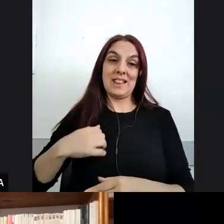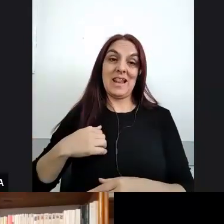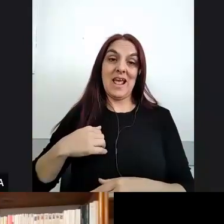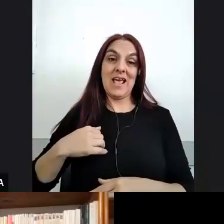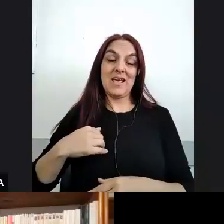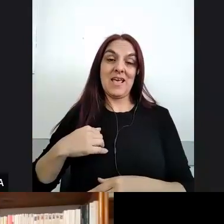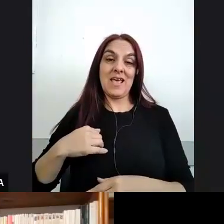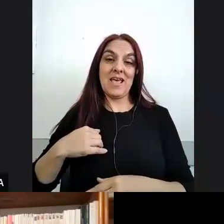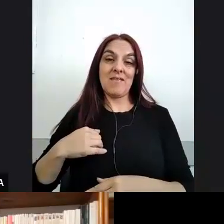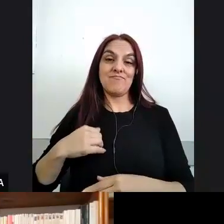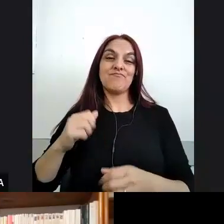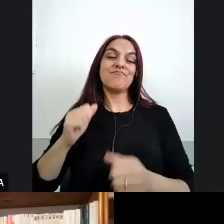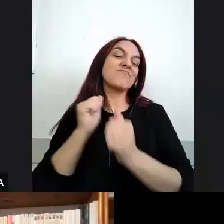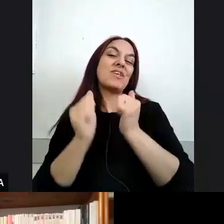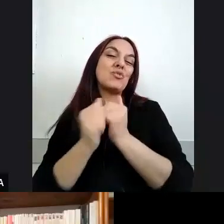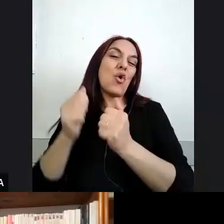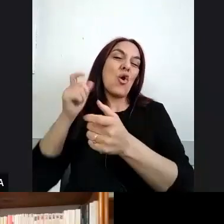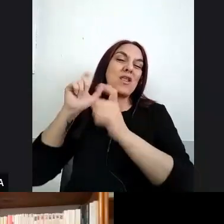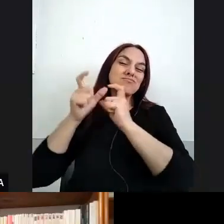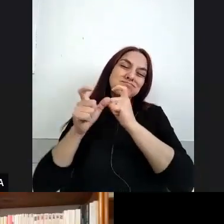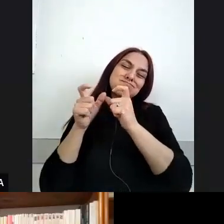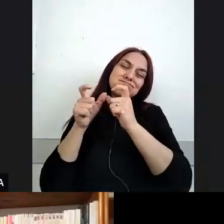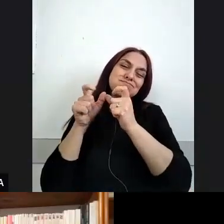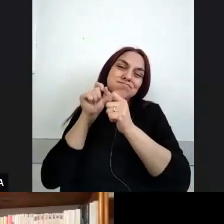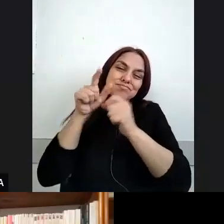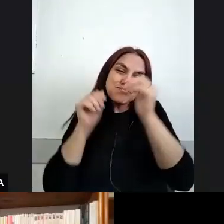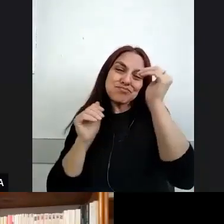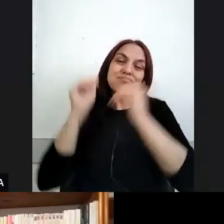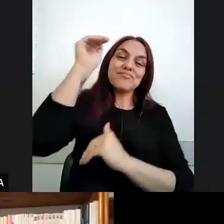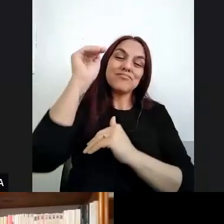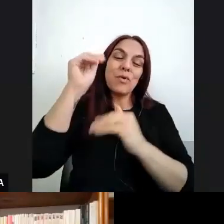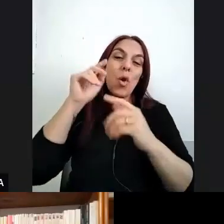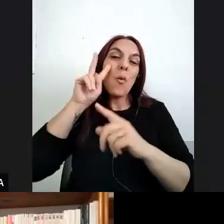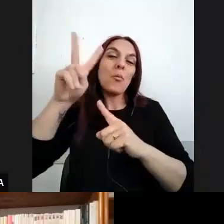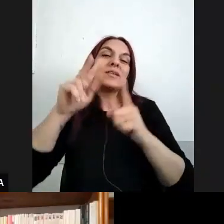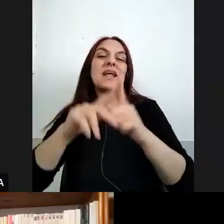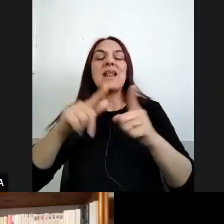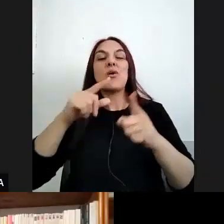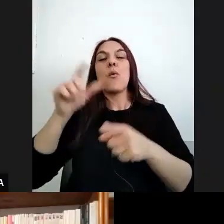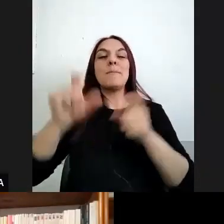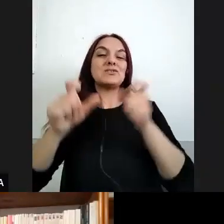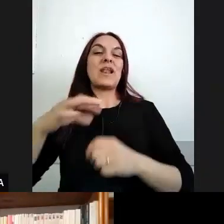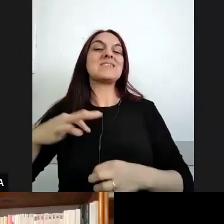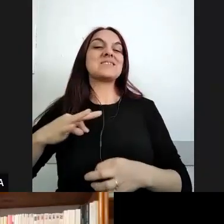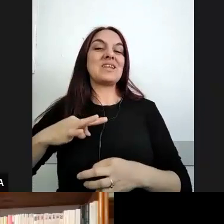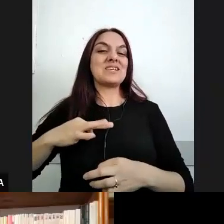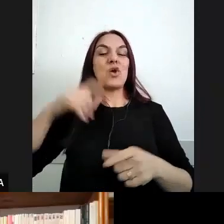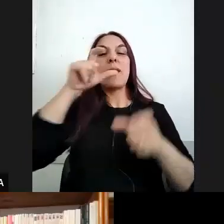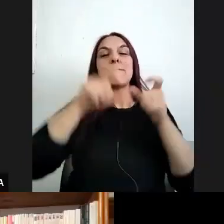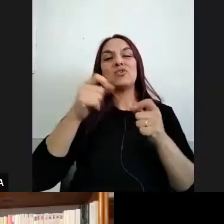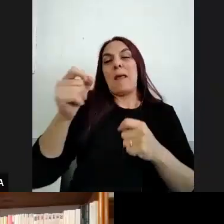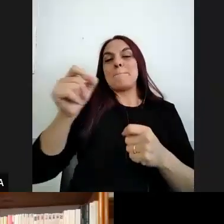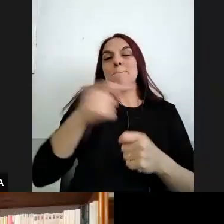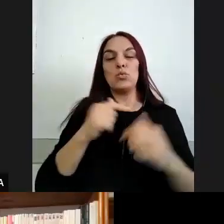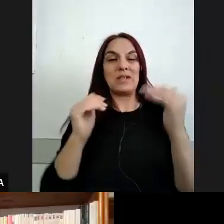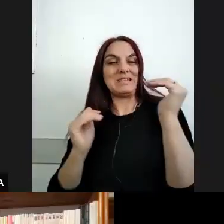las narrativas históricas dominantes expresan una oposición entre civilización y barbarie nacionalizar digamos